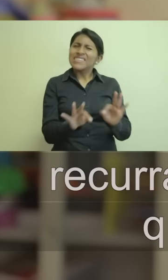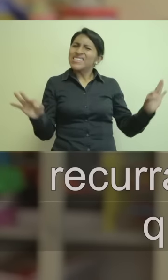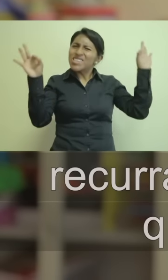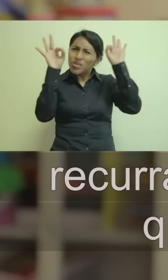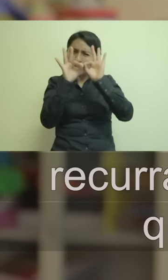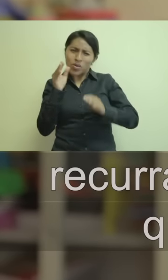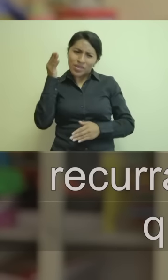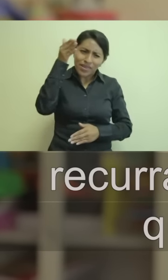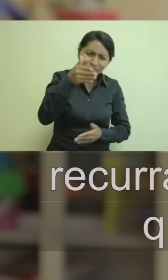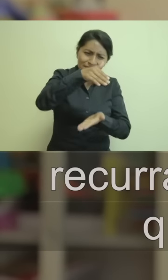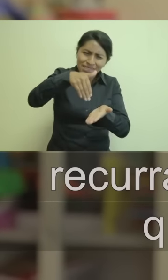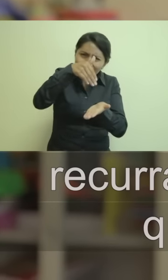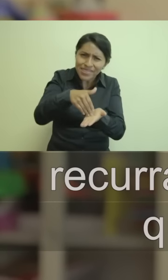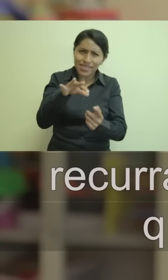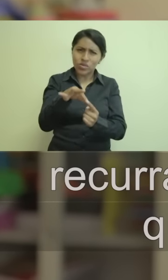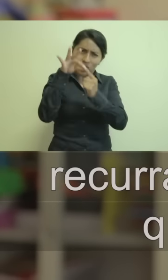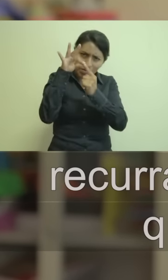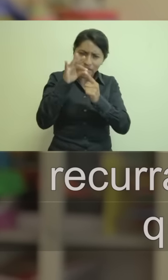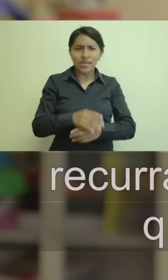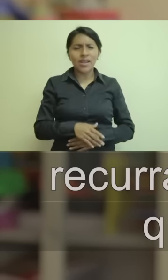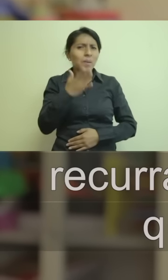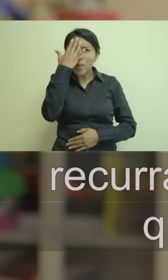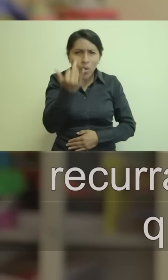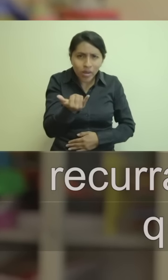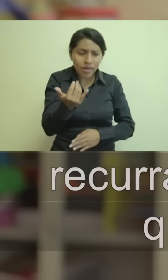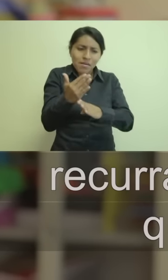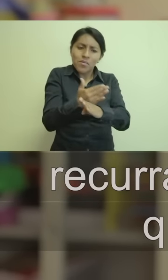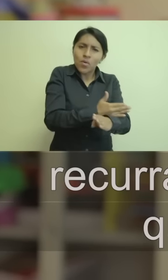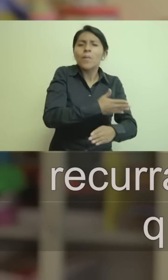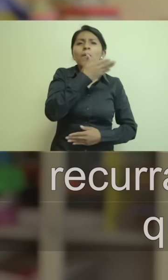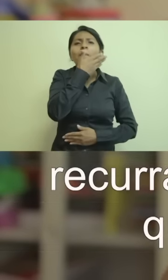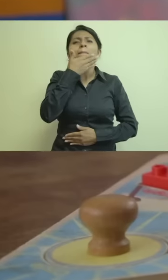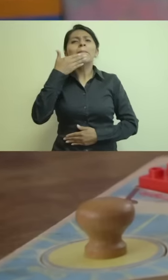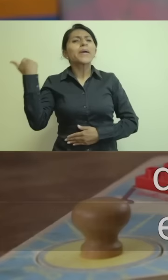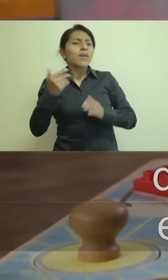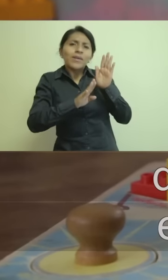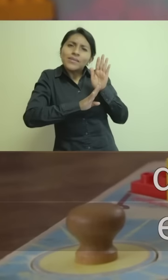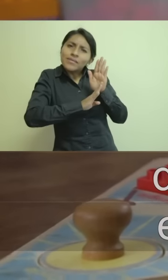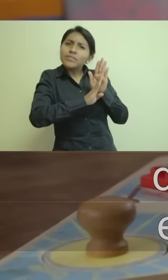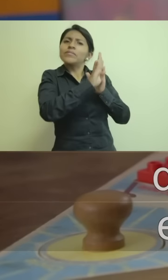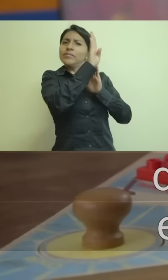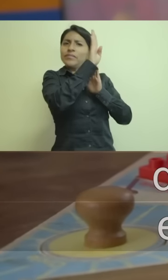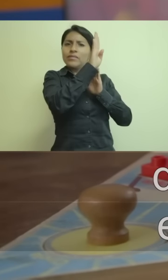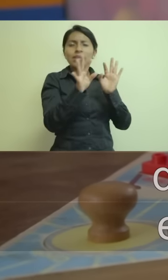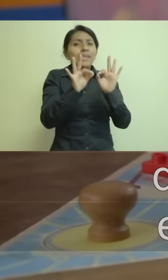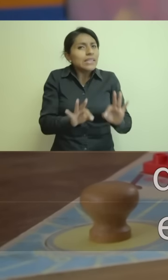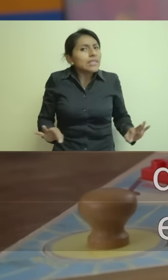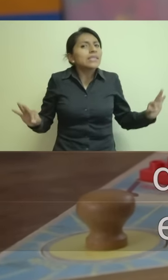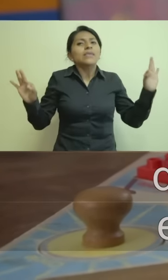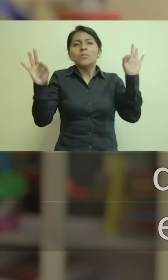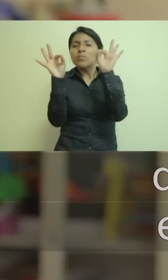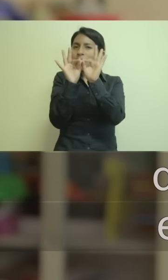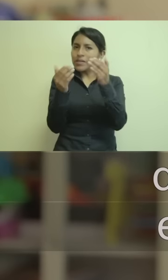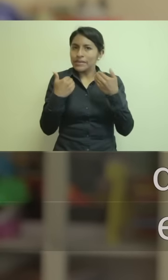Recurramos a los centros especiales para que por un lado ellos puedan mejorar, desarrollar sus potencialidades. Es